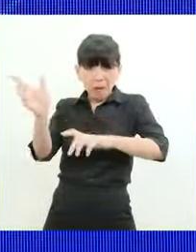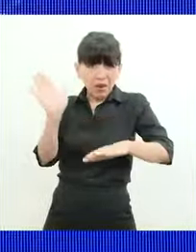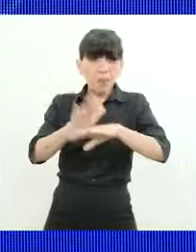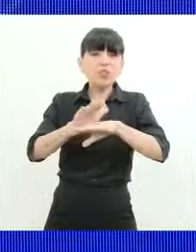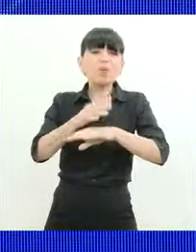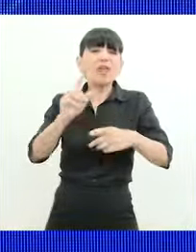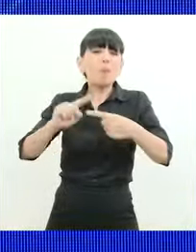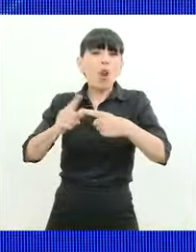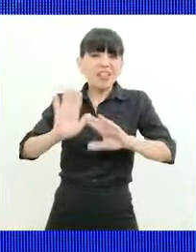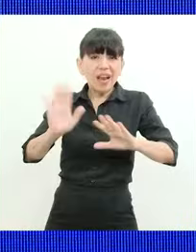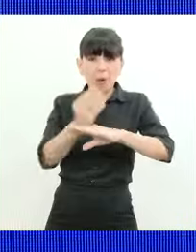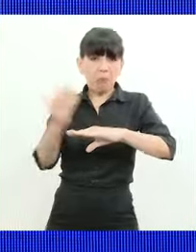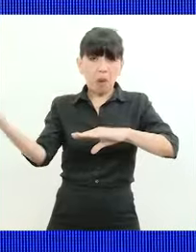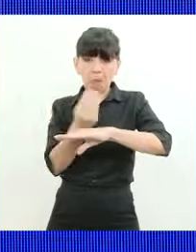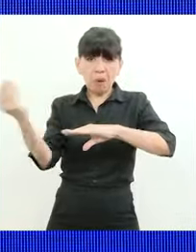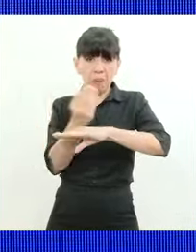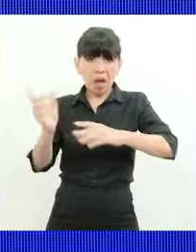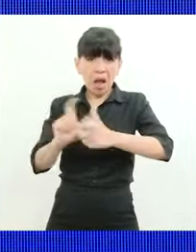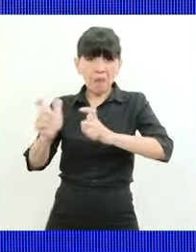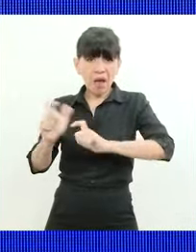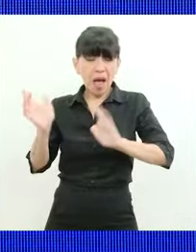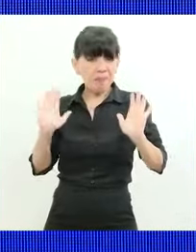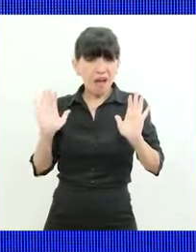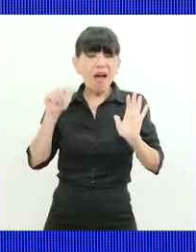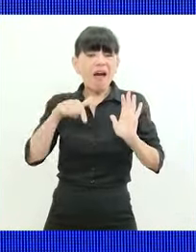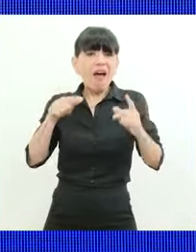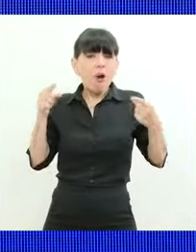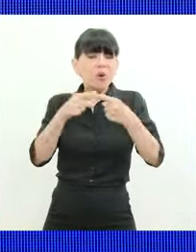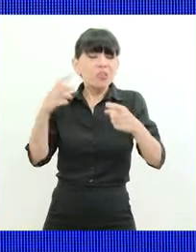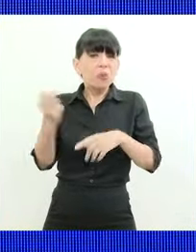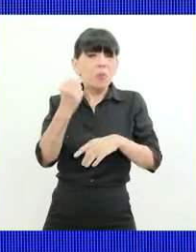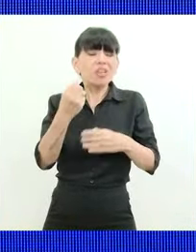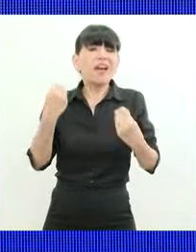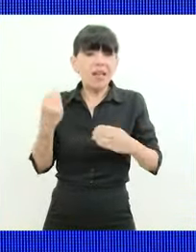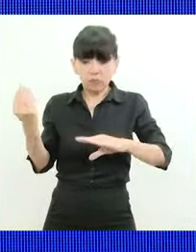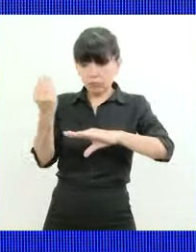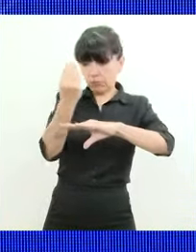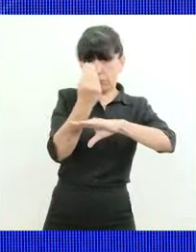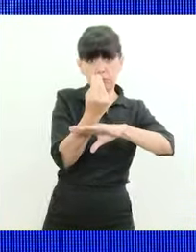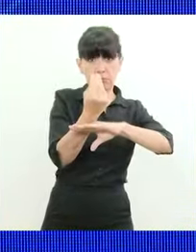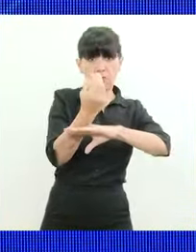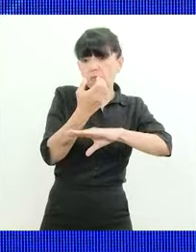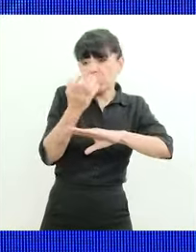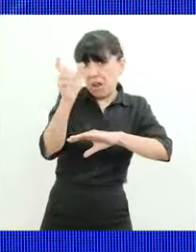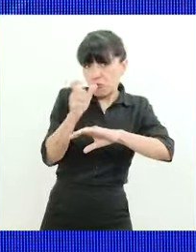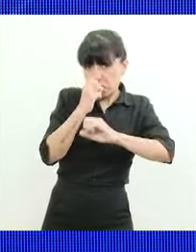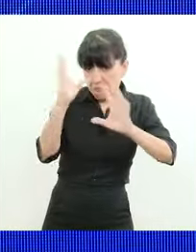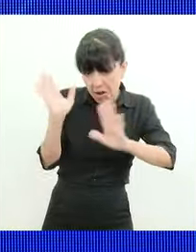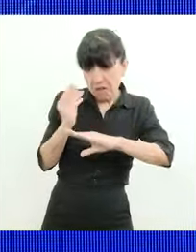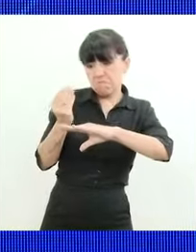pero somos inquilinos, estamos de paso lo que tenemos que tratar de hacer es que ese paso deje una marca o